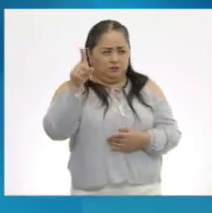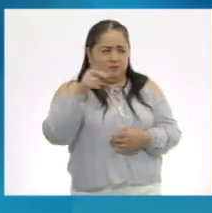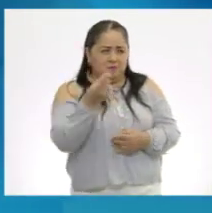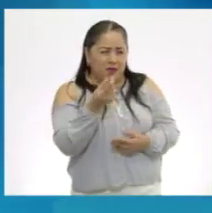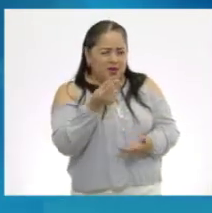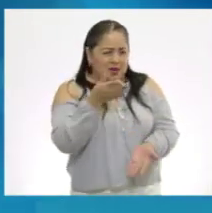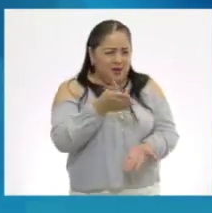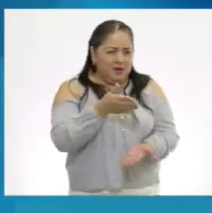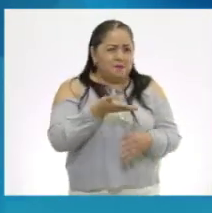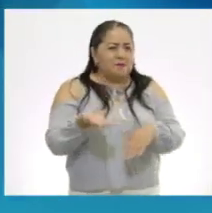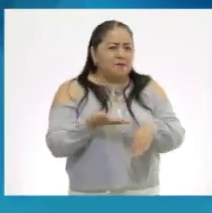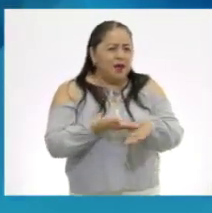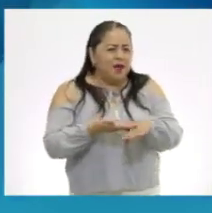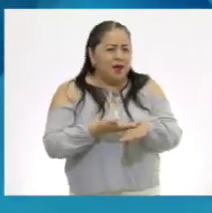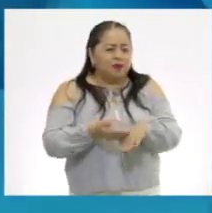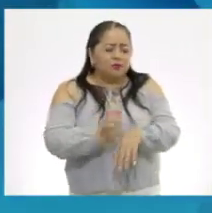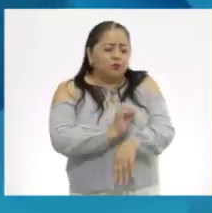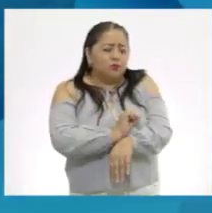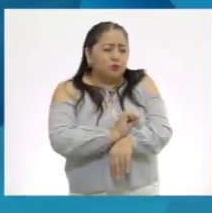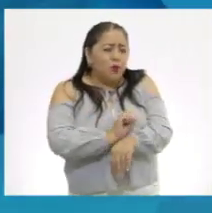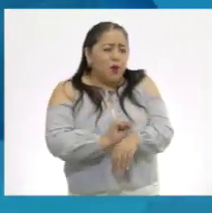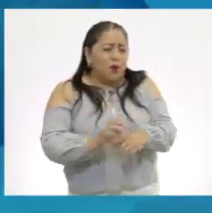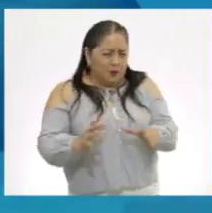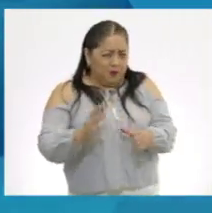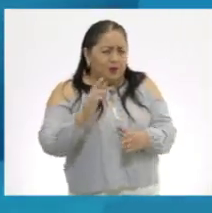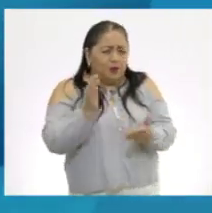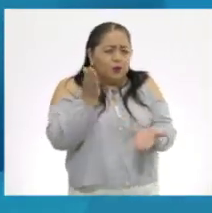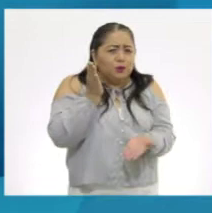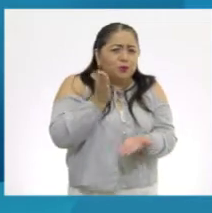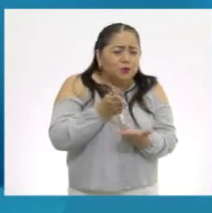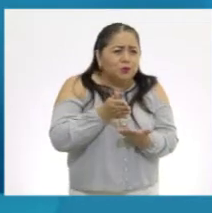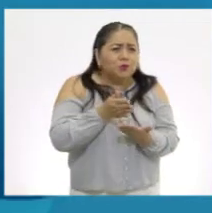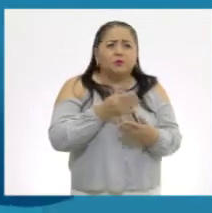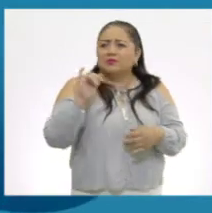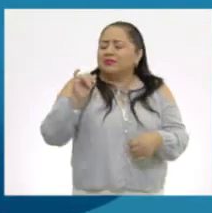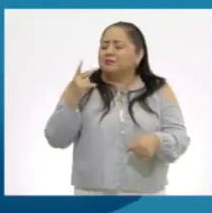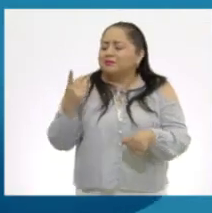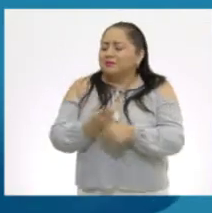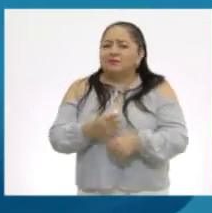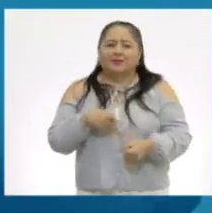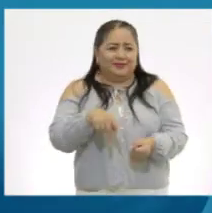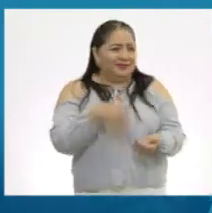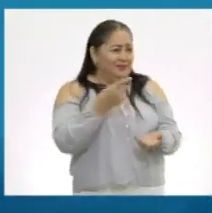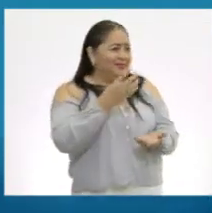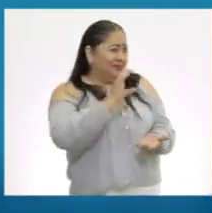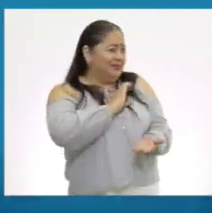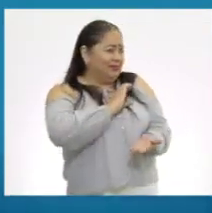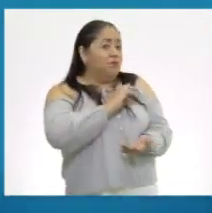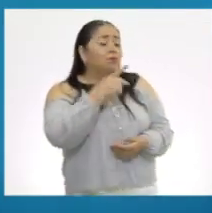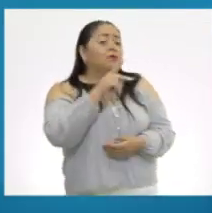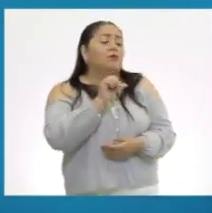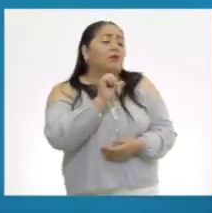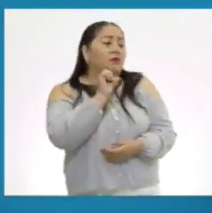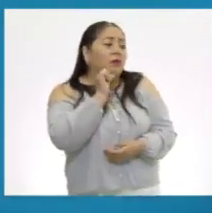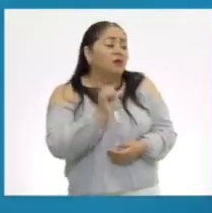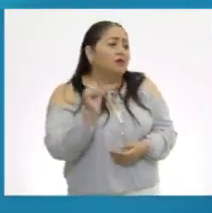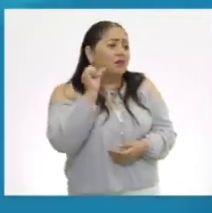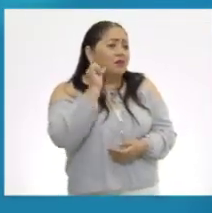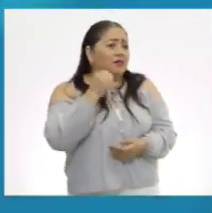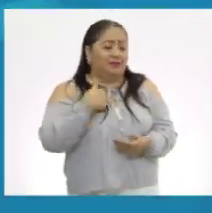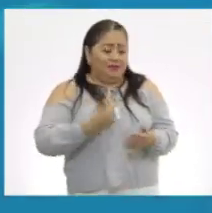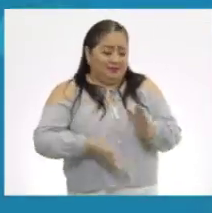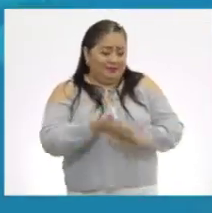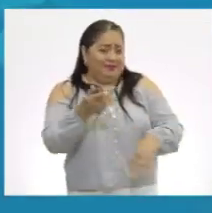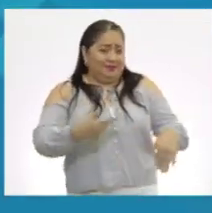perrita blanca, suave... Sí, claro. Pequeña. ¿Qué Era súper cariñosa. Es que ayer la